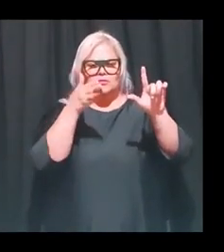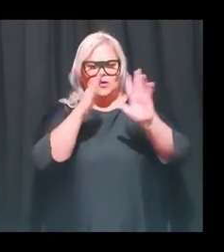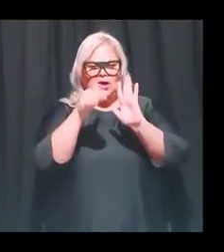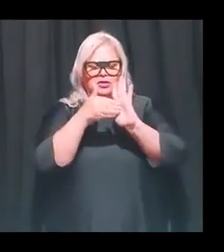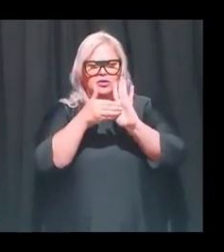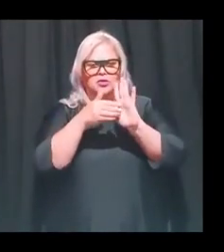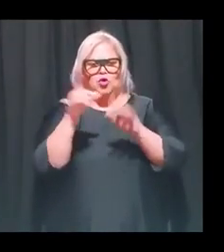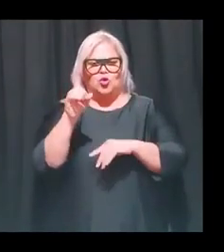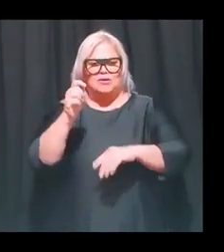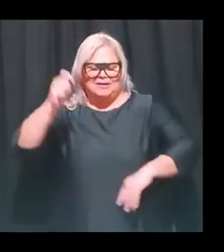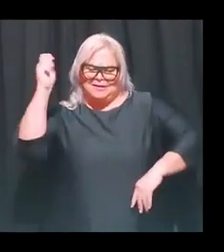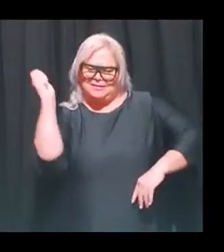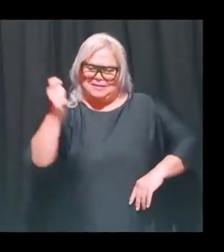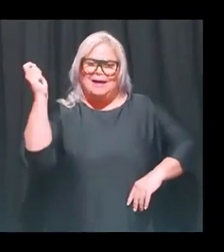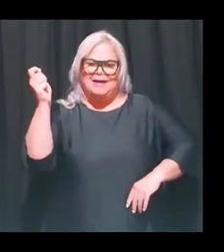hacha.